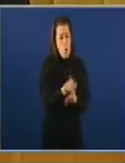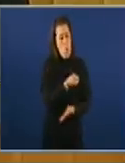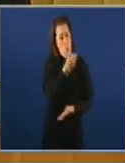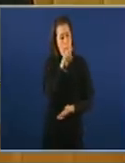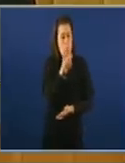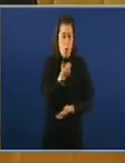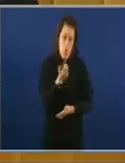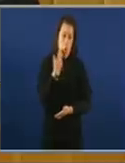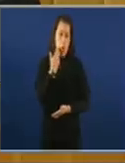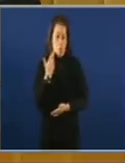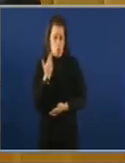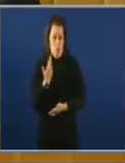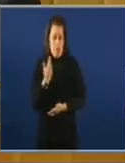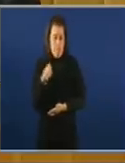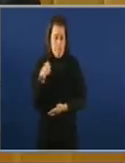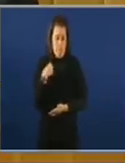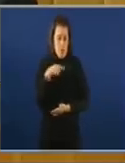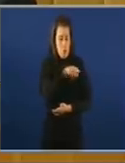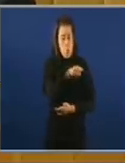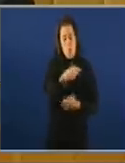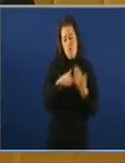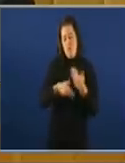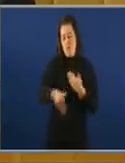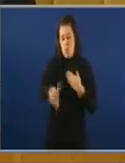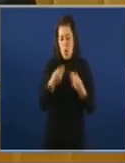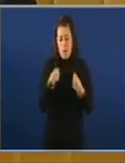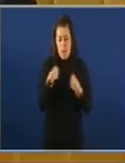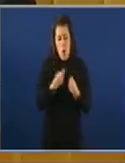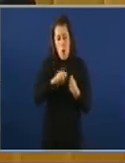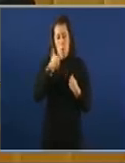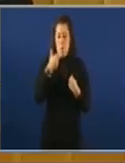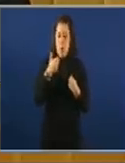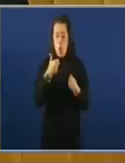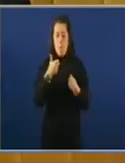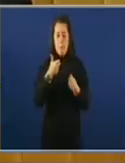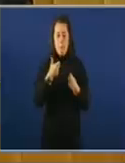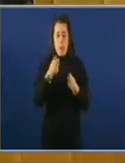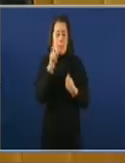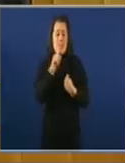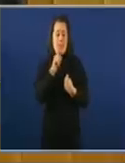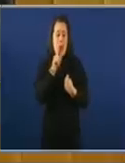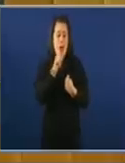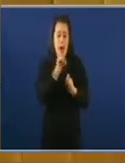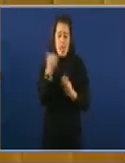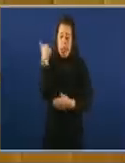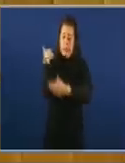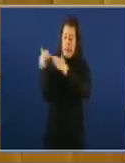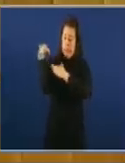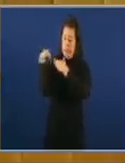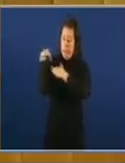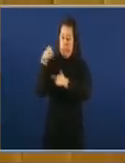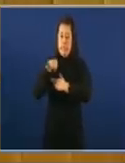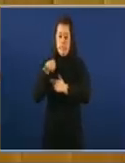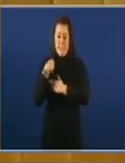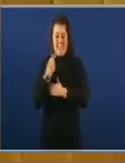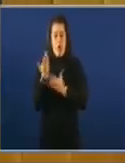Vaya a ter vostedes no futuro da súa vida que levará a súas costas unha mentira e unha relación que nunca tuvo que